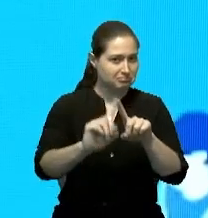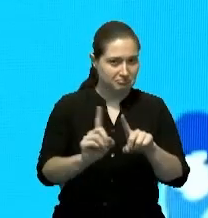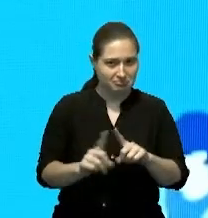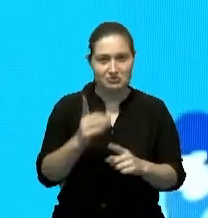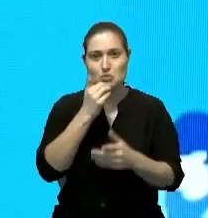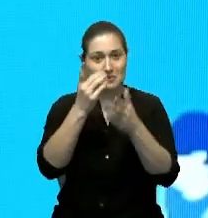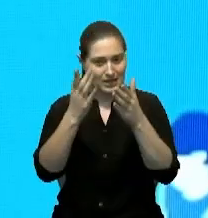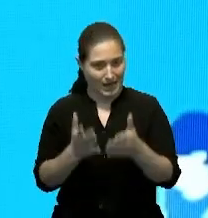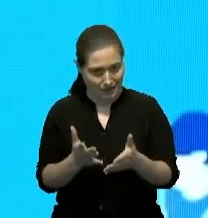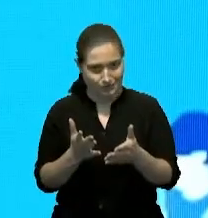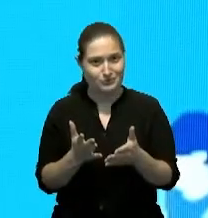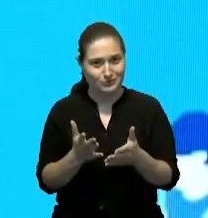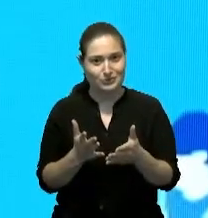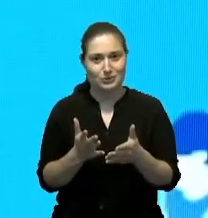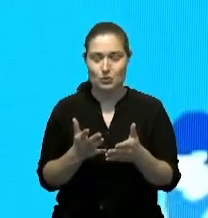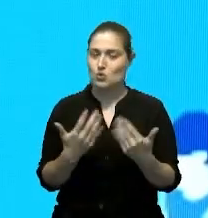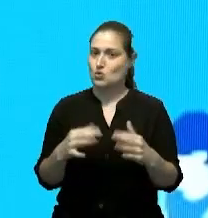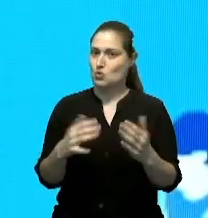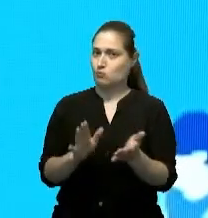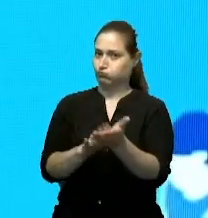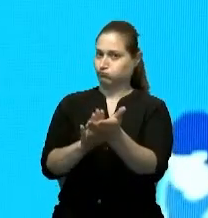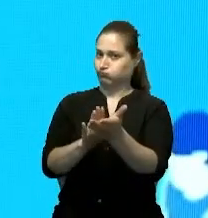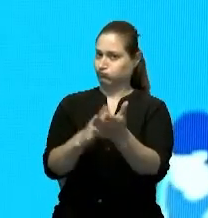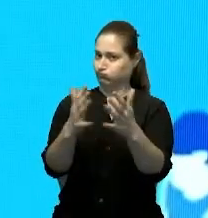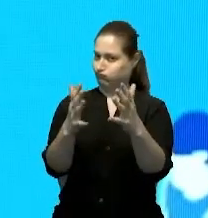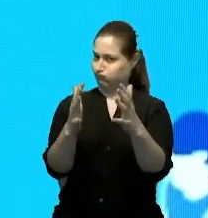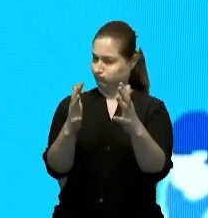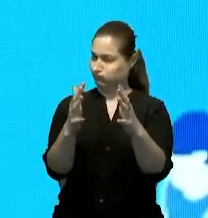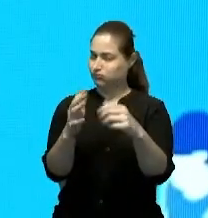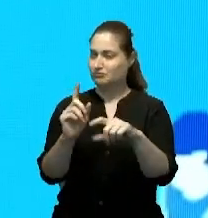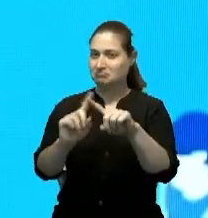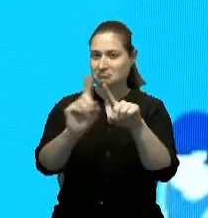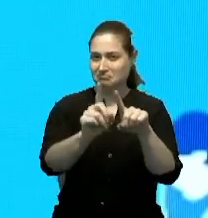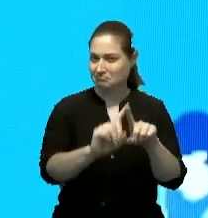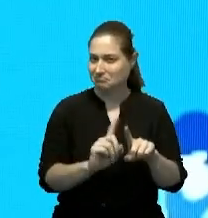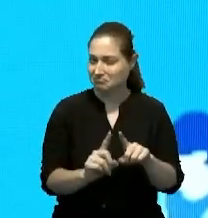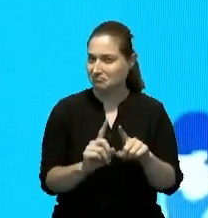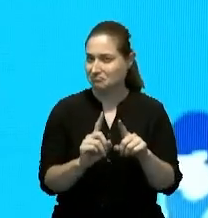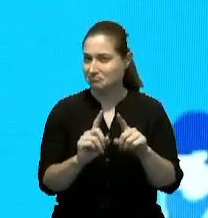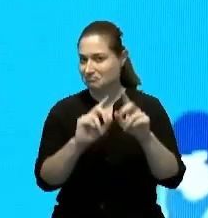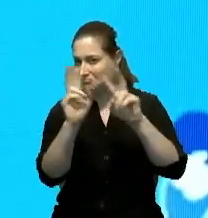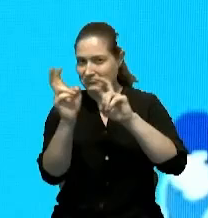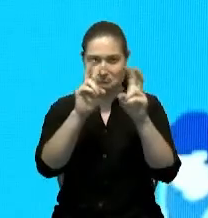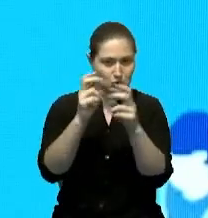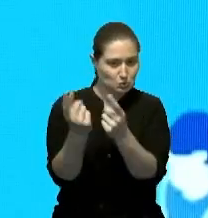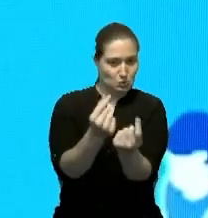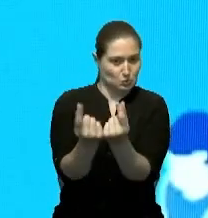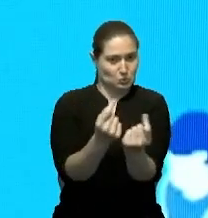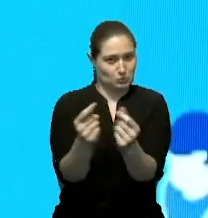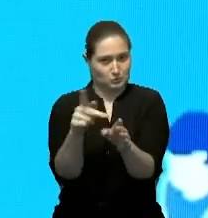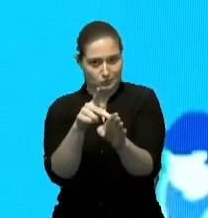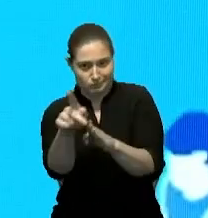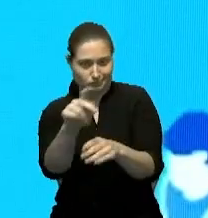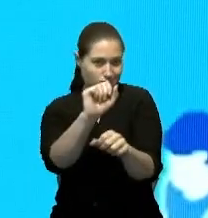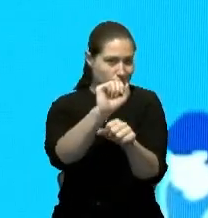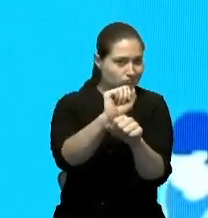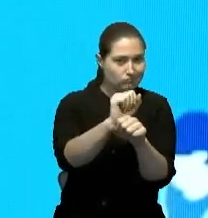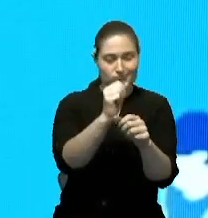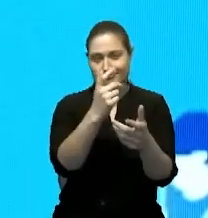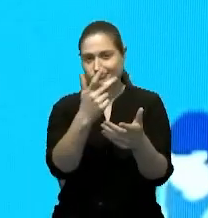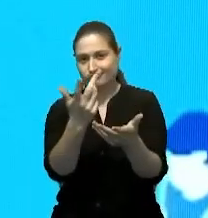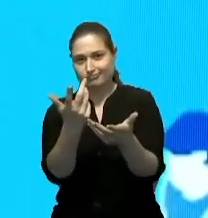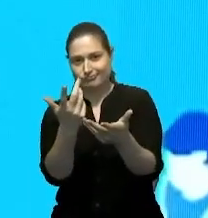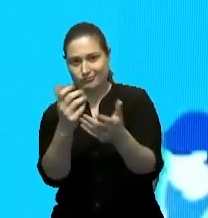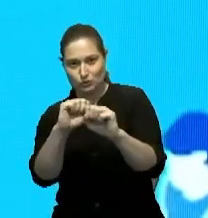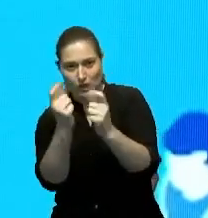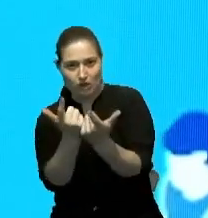dominicanos que se han destacado en diversas áreas del quehacer profesional,